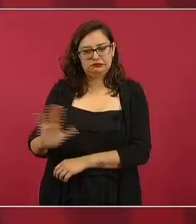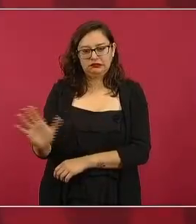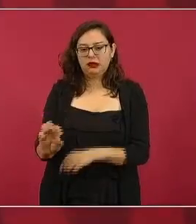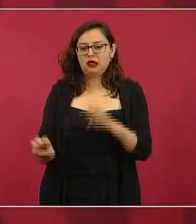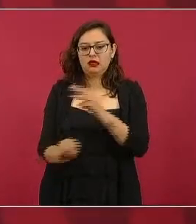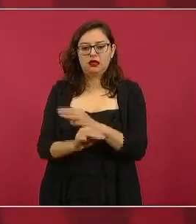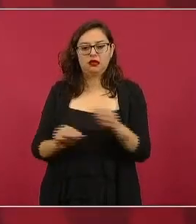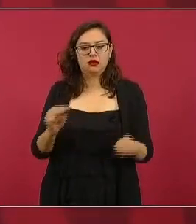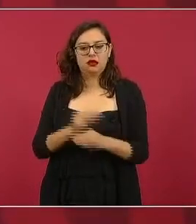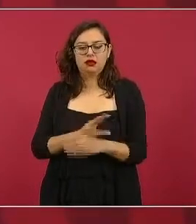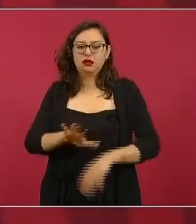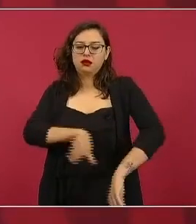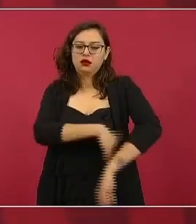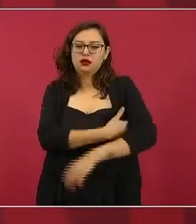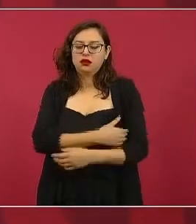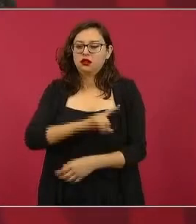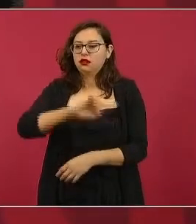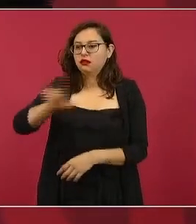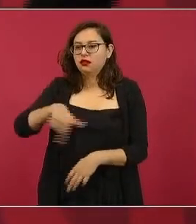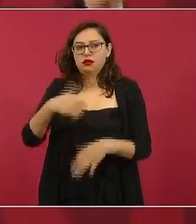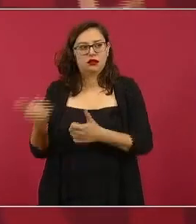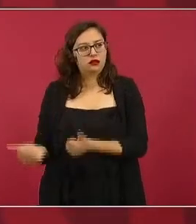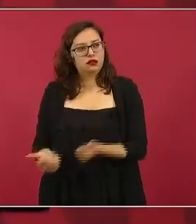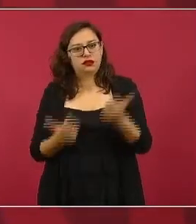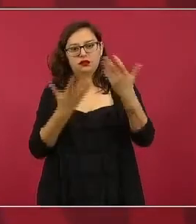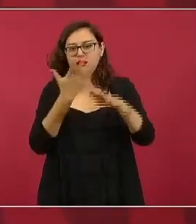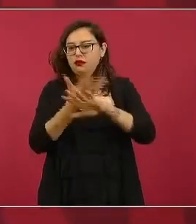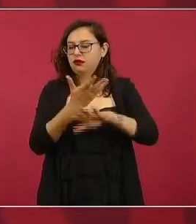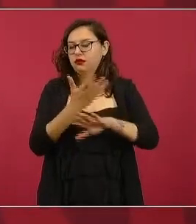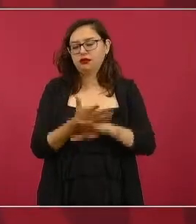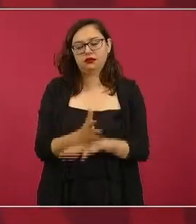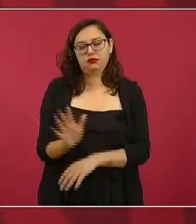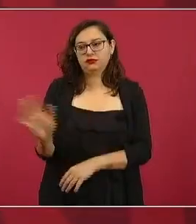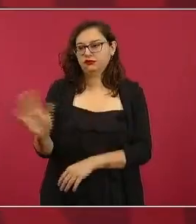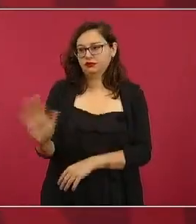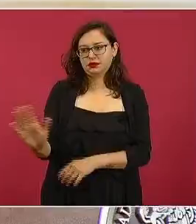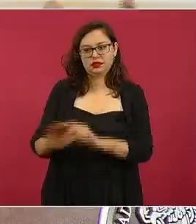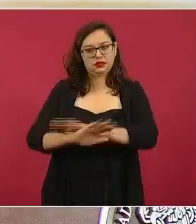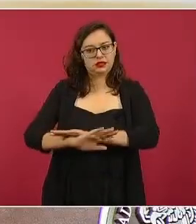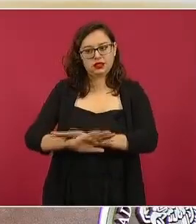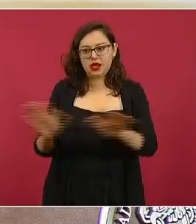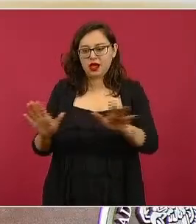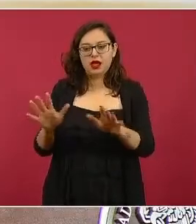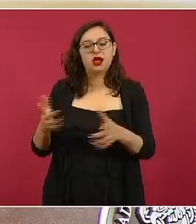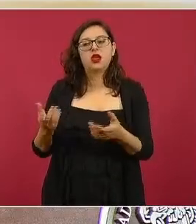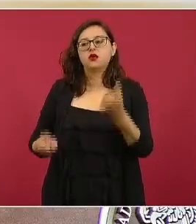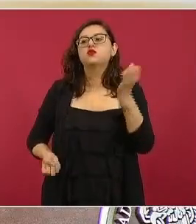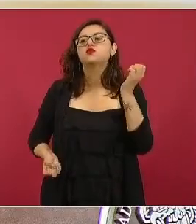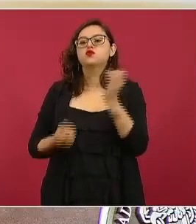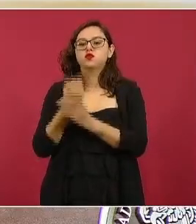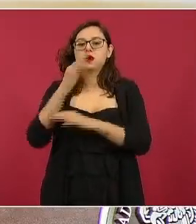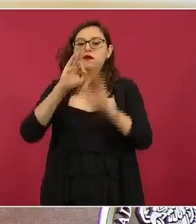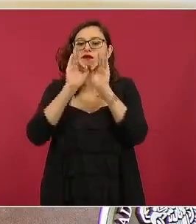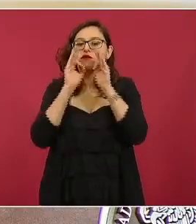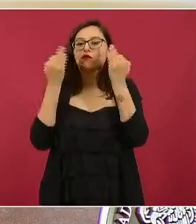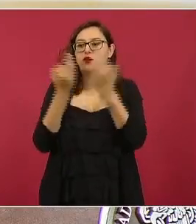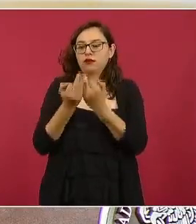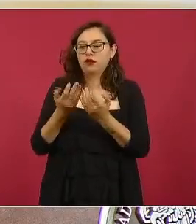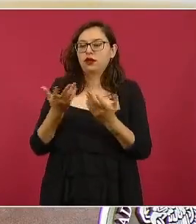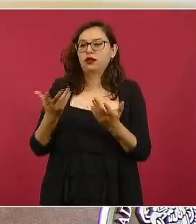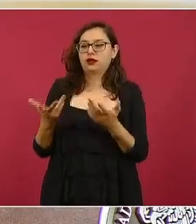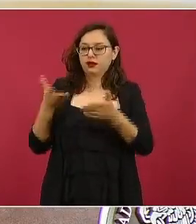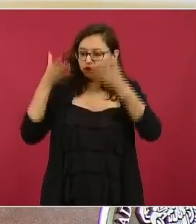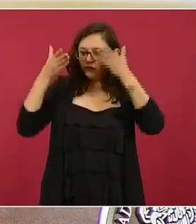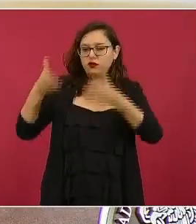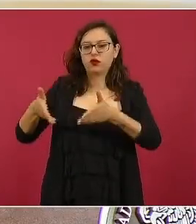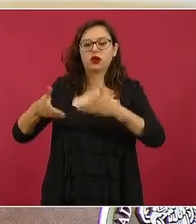material utilicen toda esa área para el desarrollo turístico